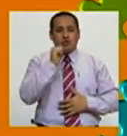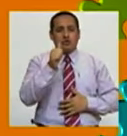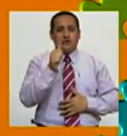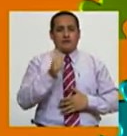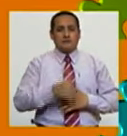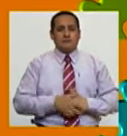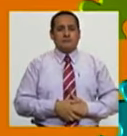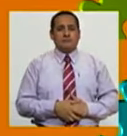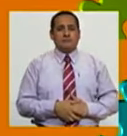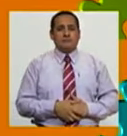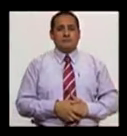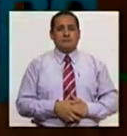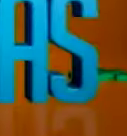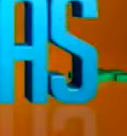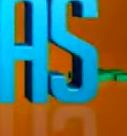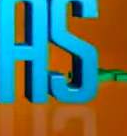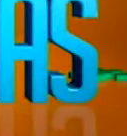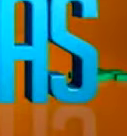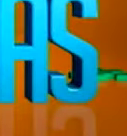diarias.